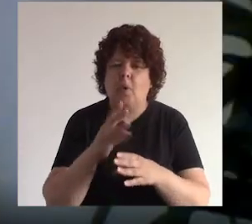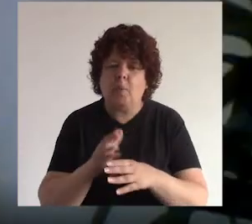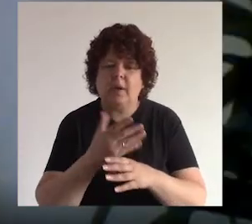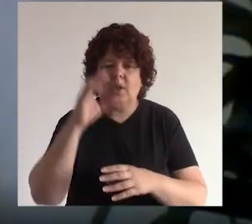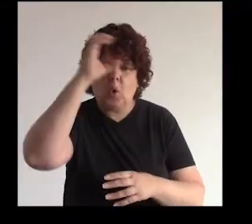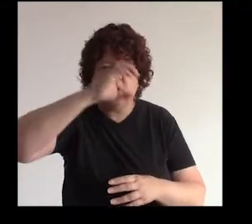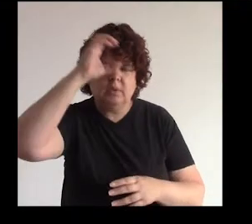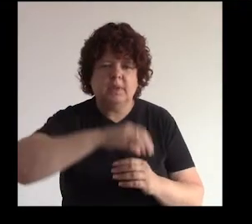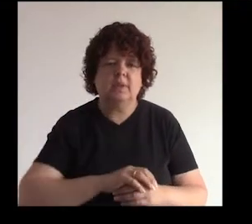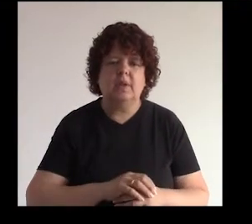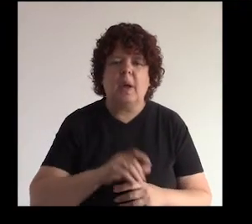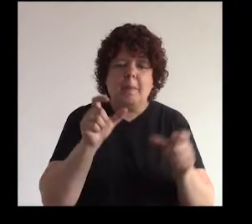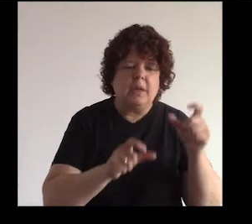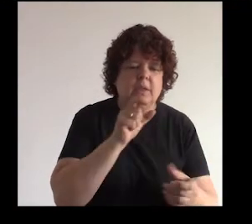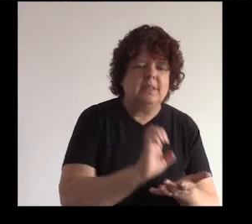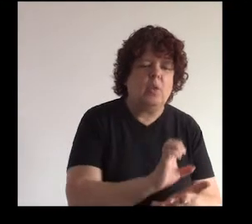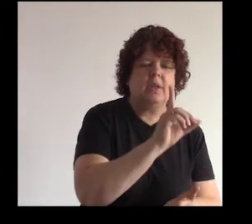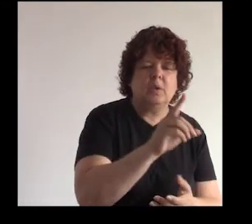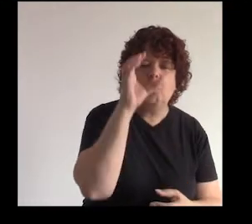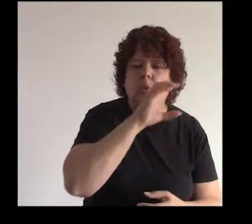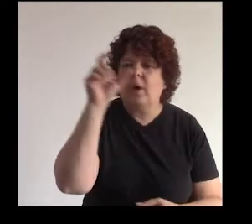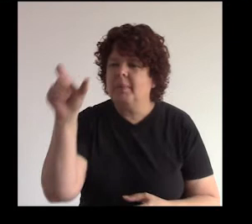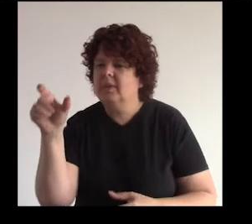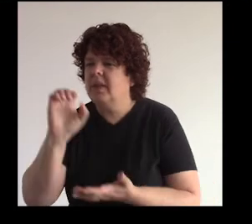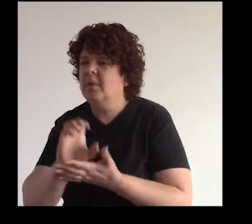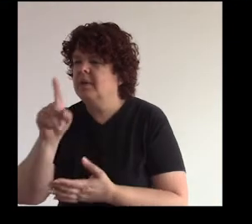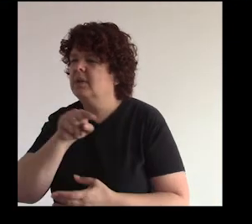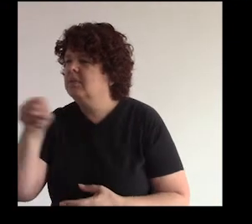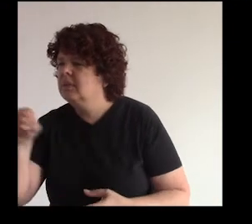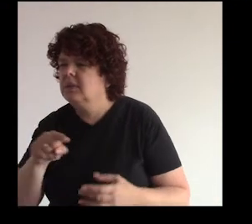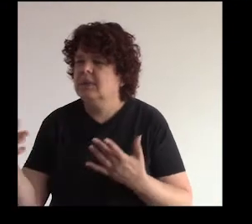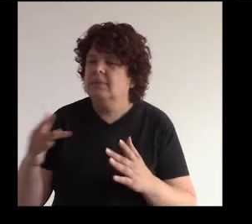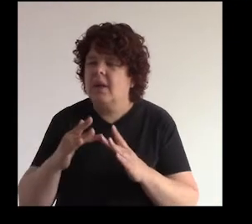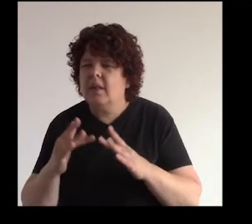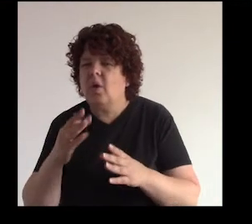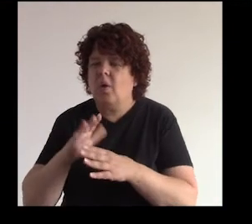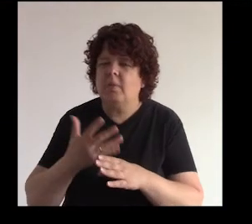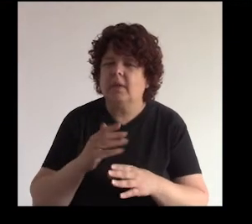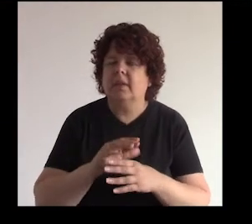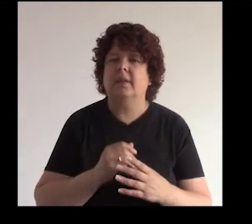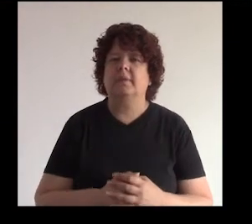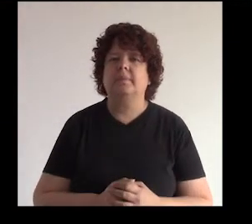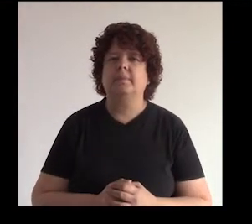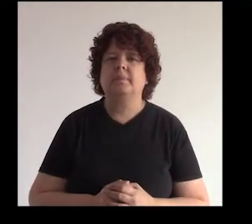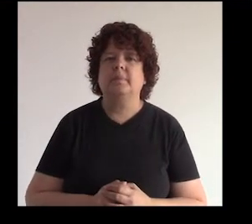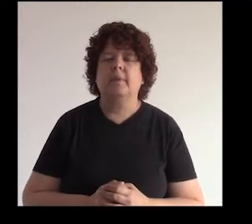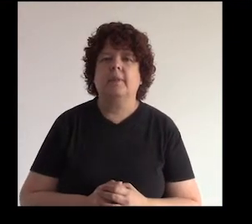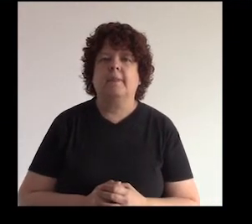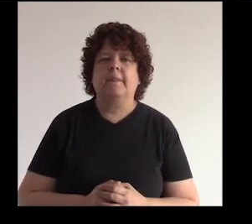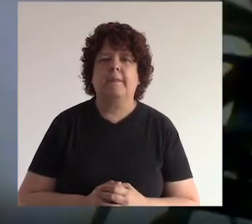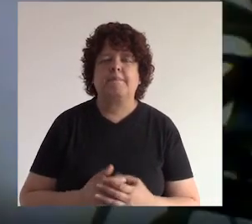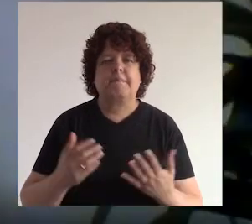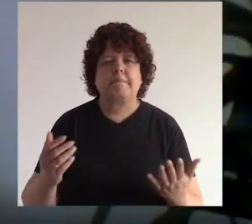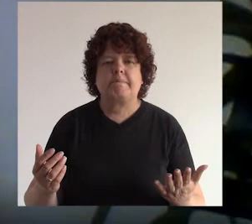conocimiento personas de educación buscan a personas de educación o a quien enseñar para también compartir vida en la misma forma ¿sí?